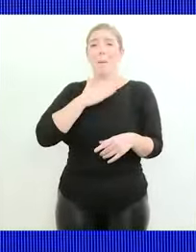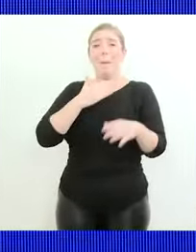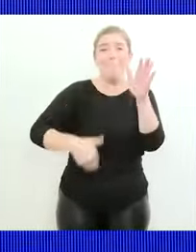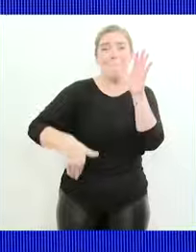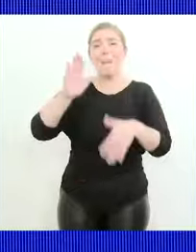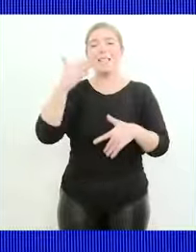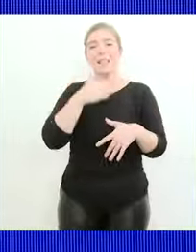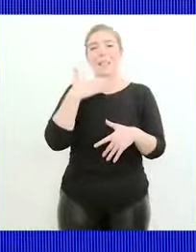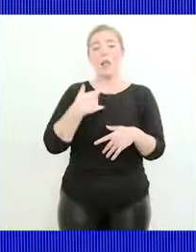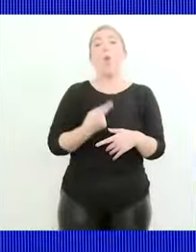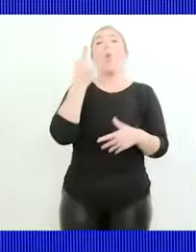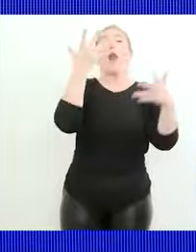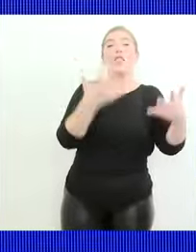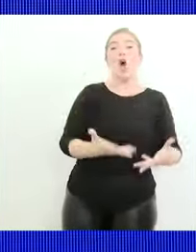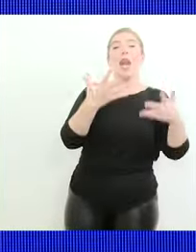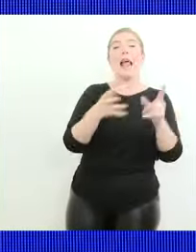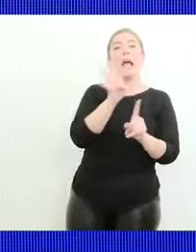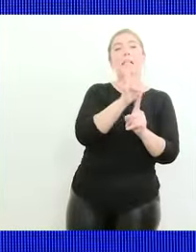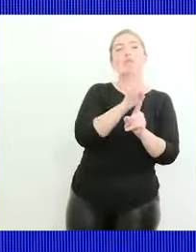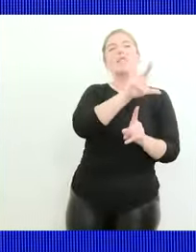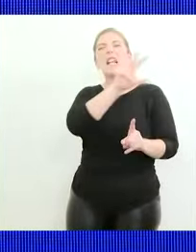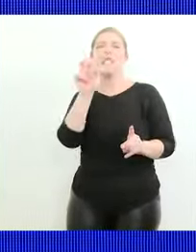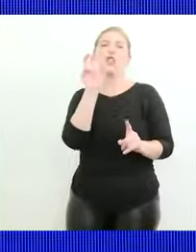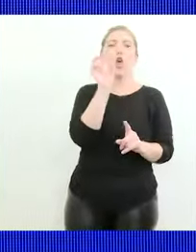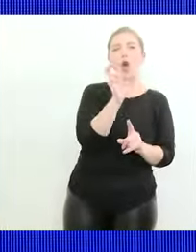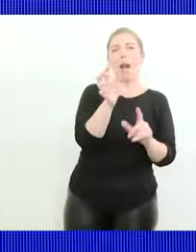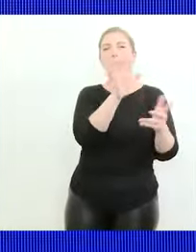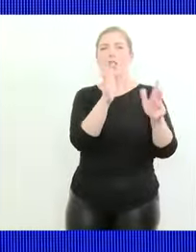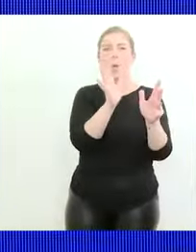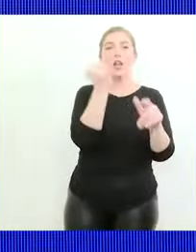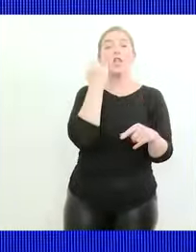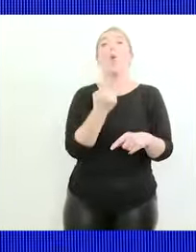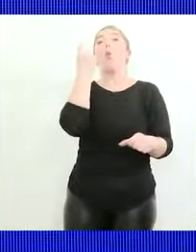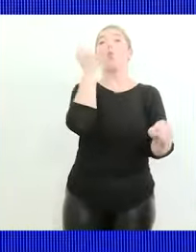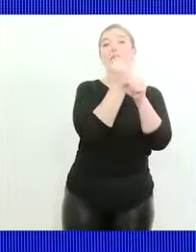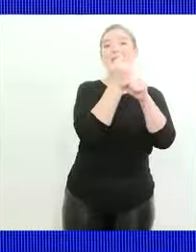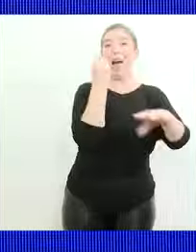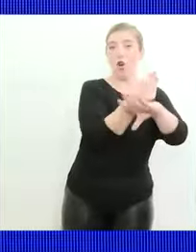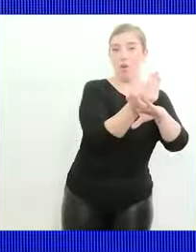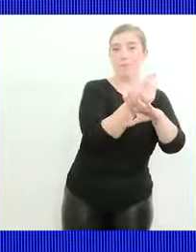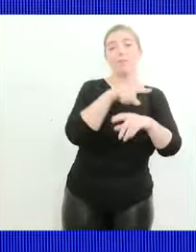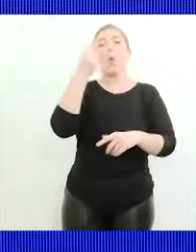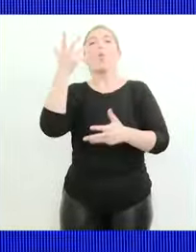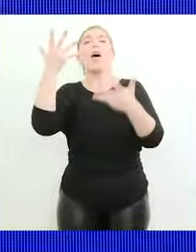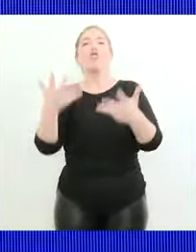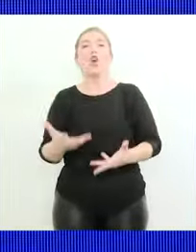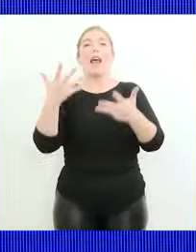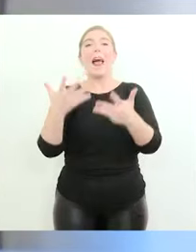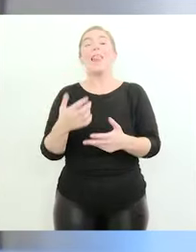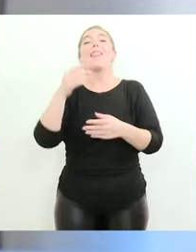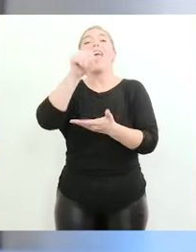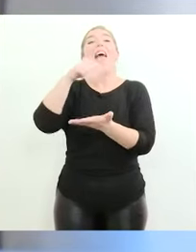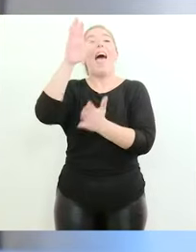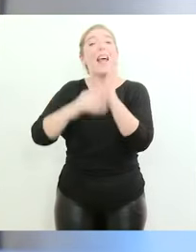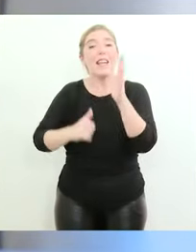de trigo vale 300 dólares a veces un poquito más a veces un poquito menos y un empleo una tonelada de harina 440